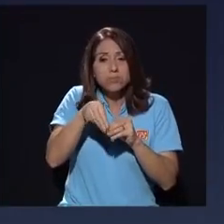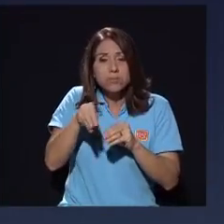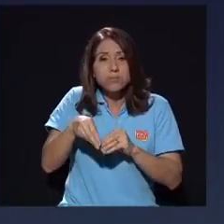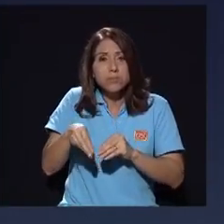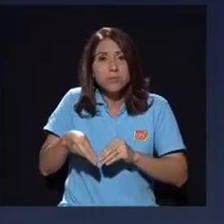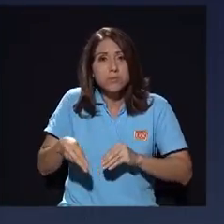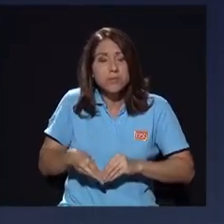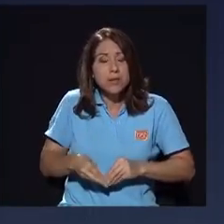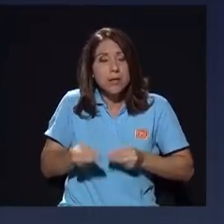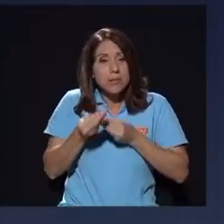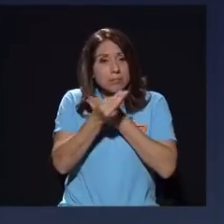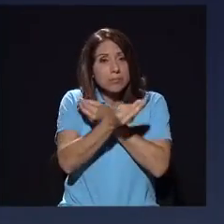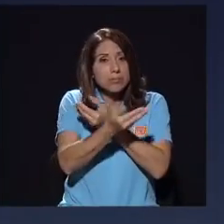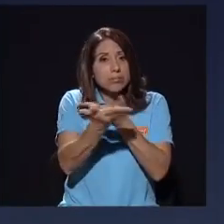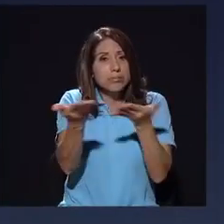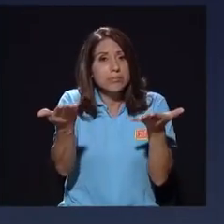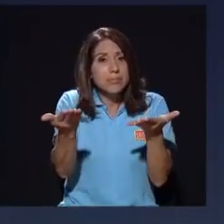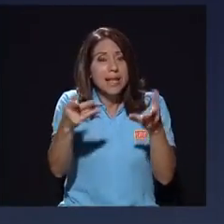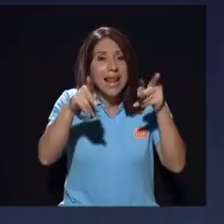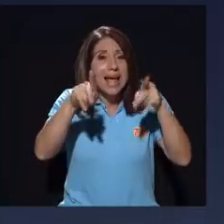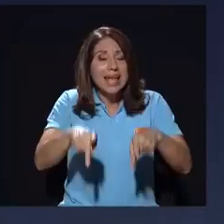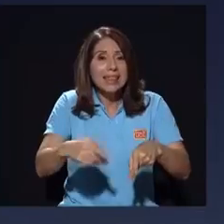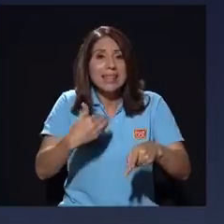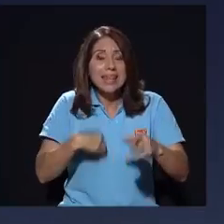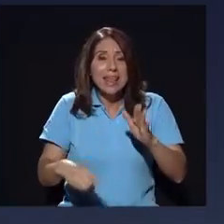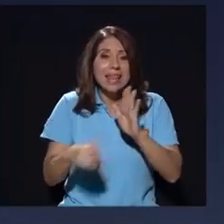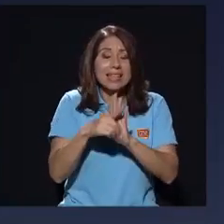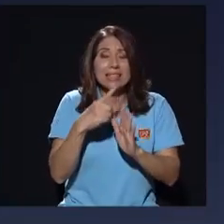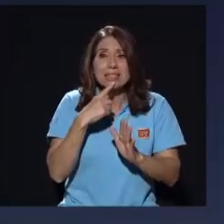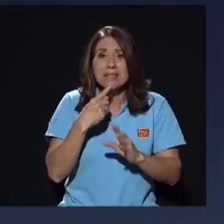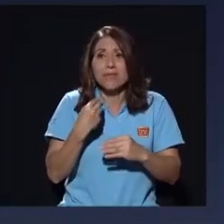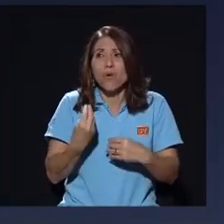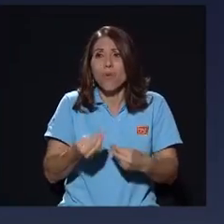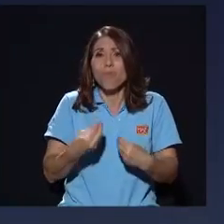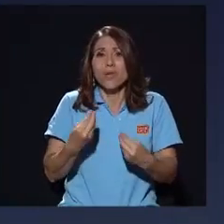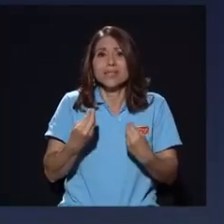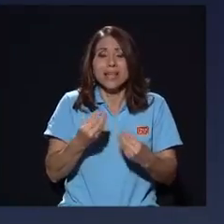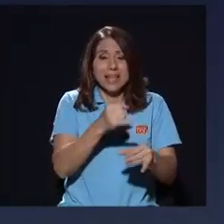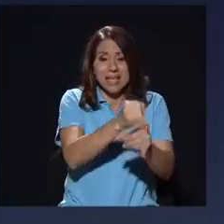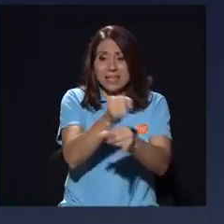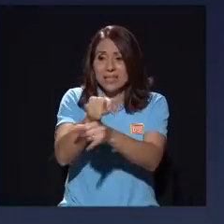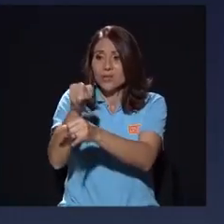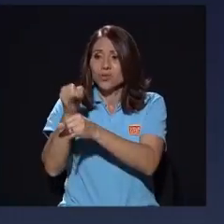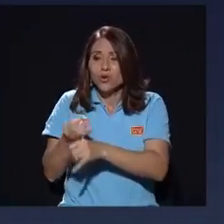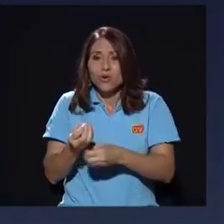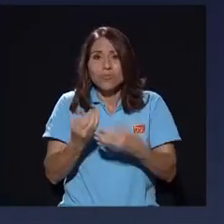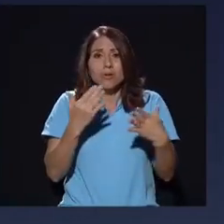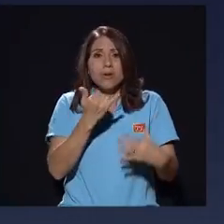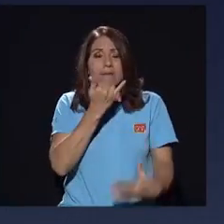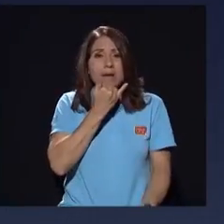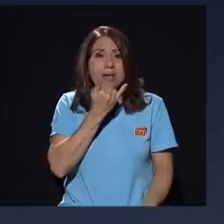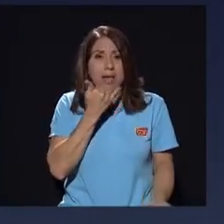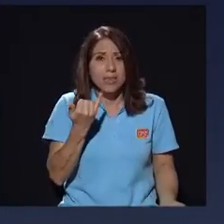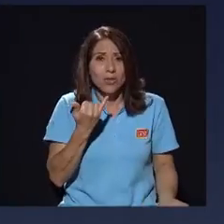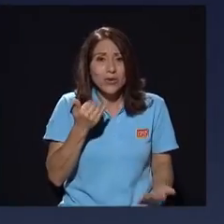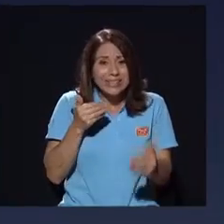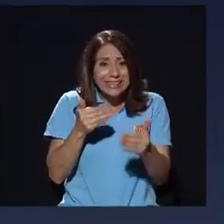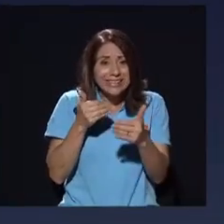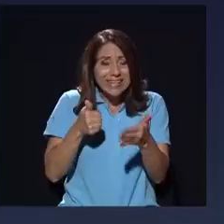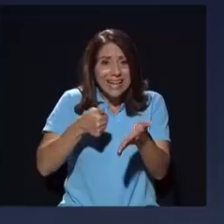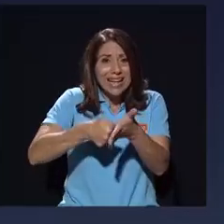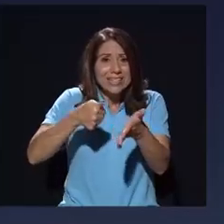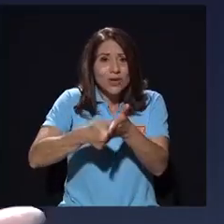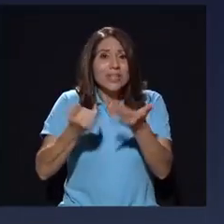quiero decir que la gente tiene todo el derecho a sentirse bueno no puede ser me está fallando la institucionalidad y si te está fallando la institucionalidad de cara a